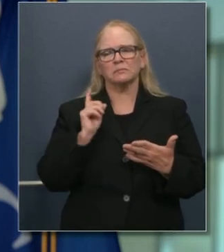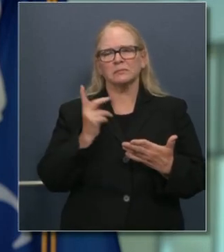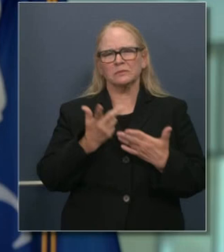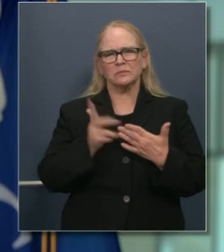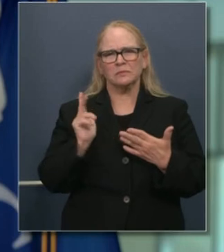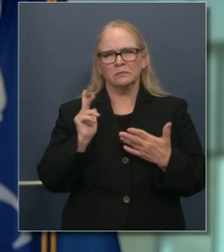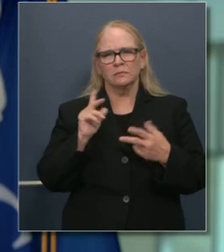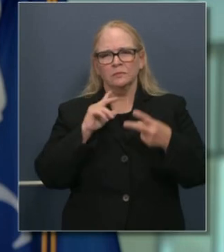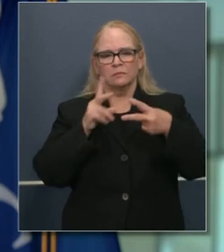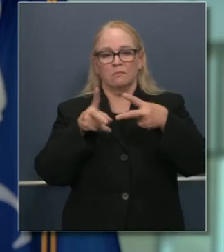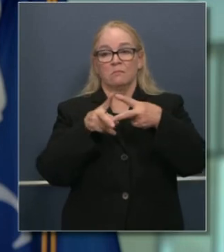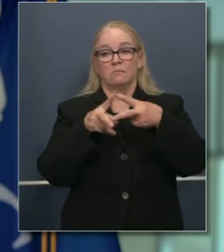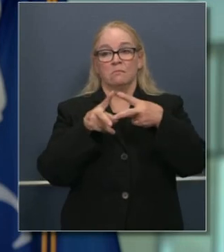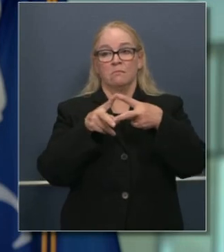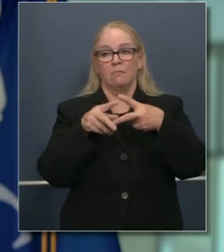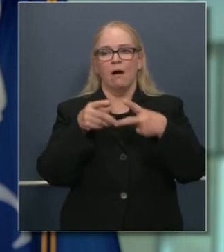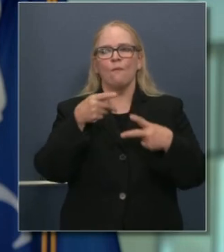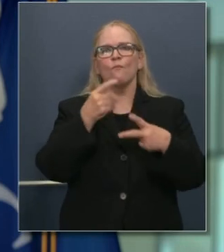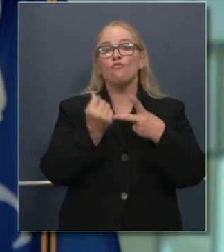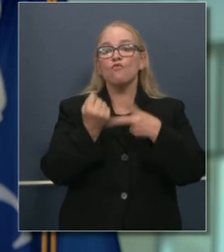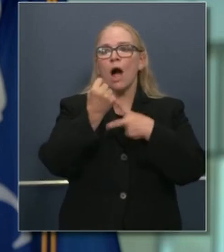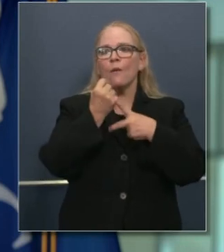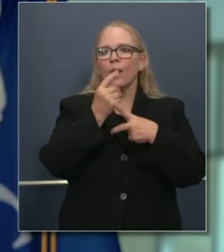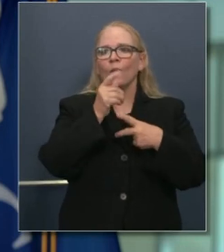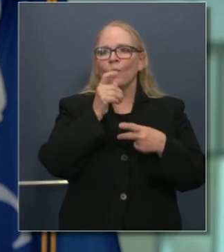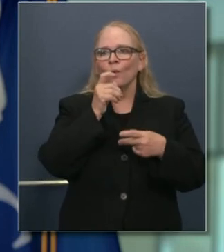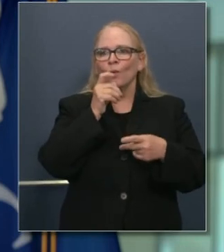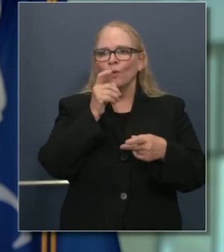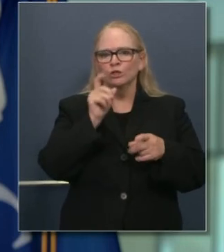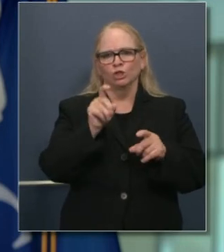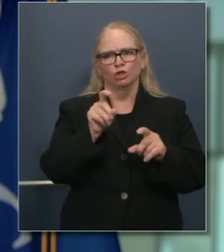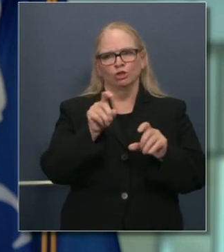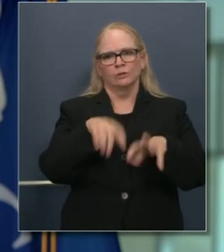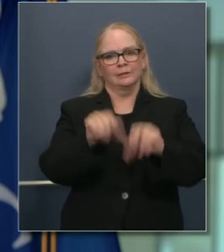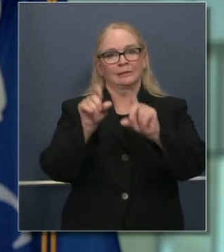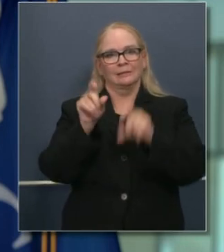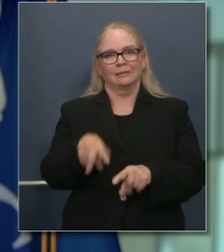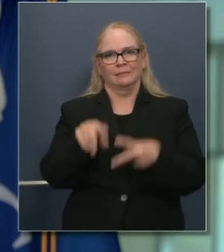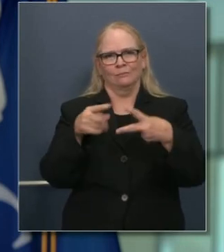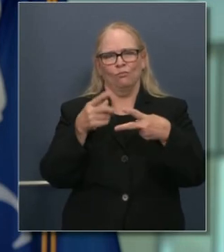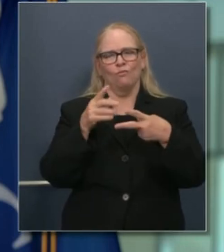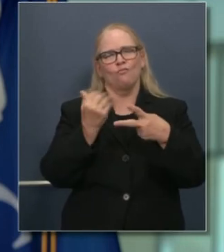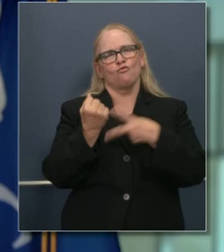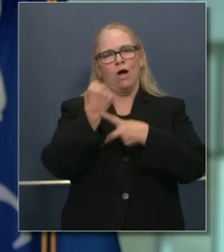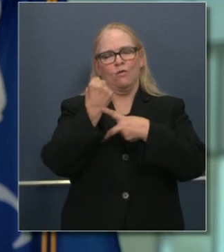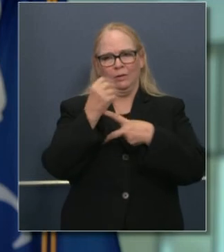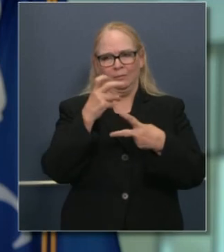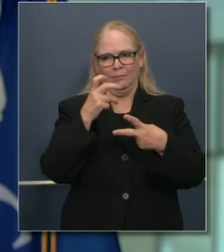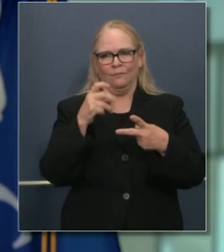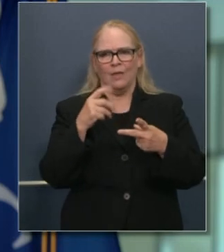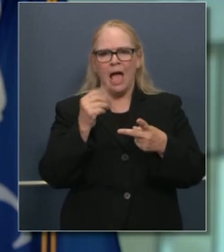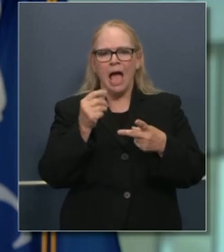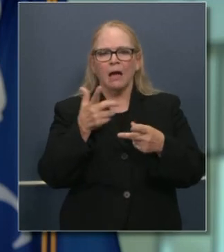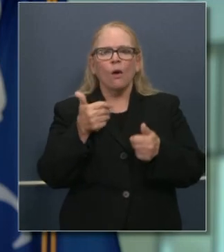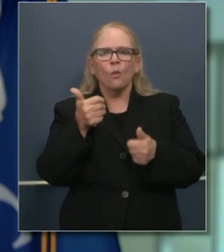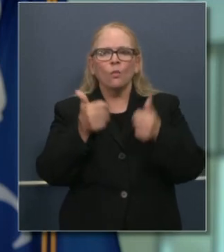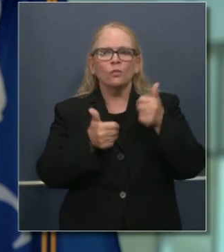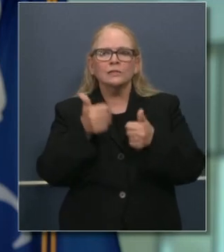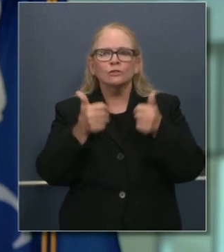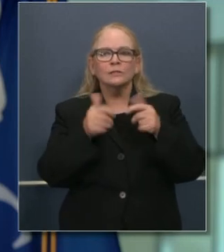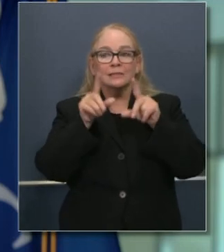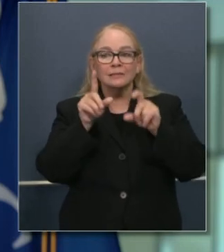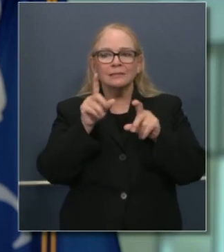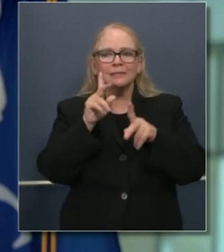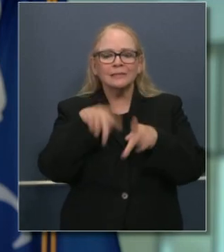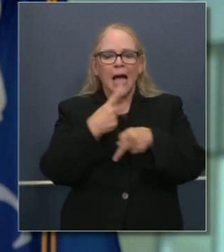cosas. La creación de prioridades sobre quién debe recibir pruebas y la creación de prioridades de a